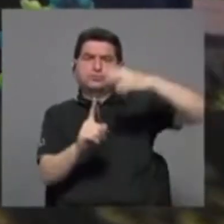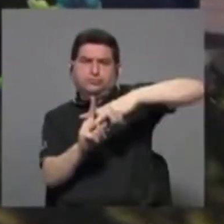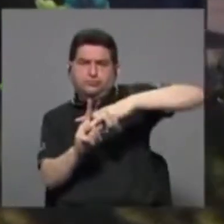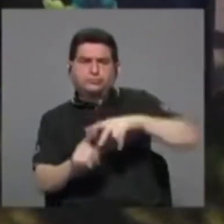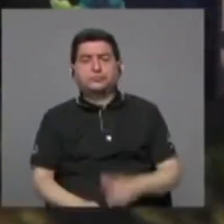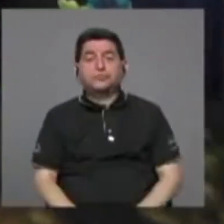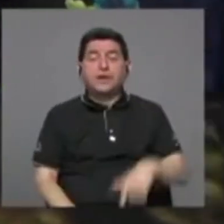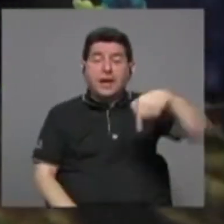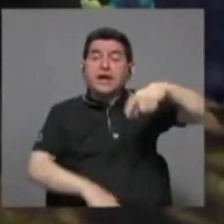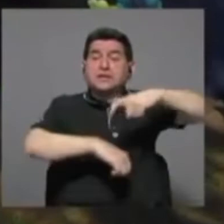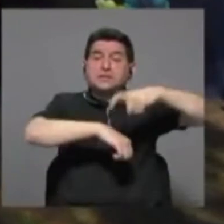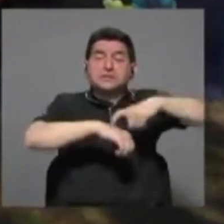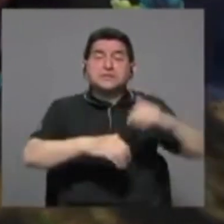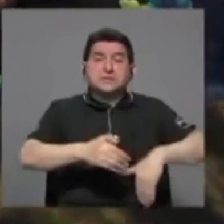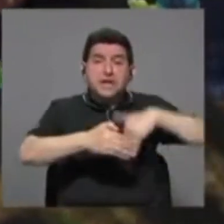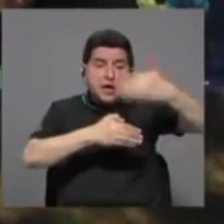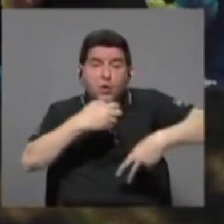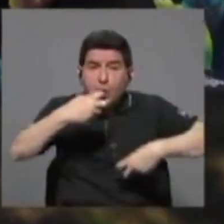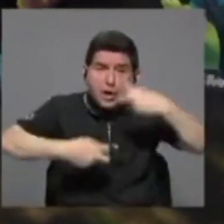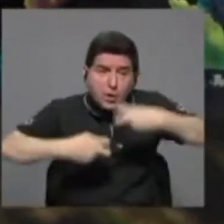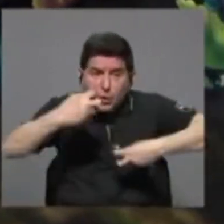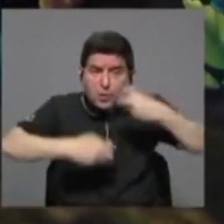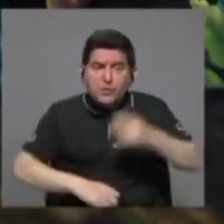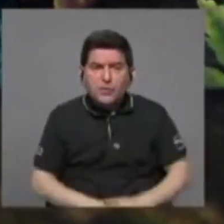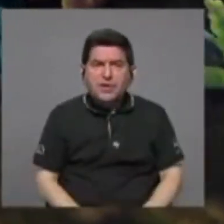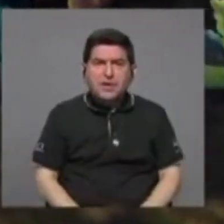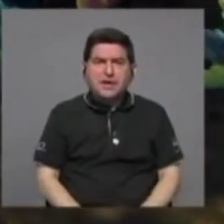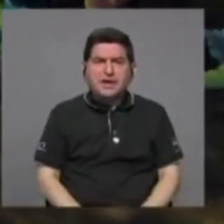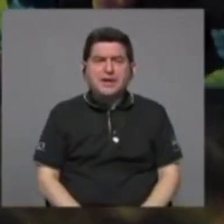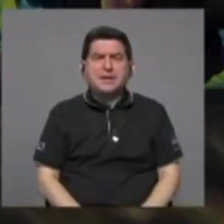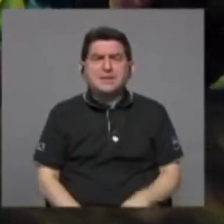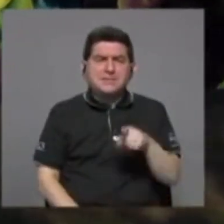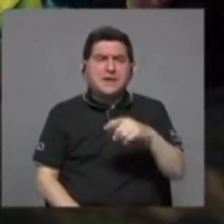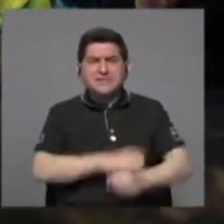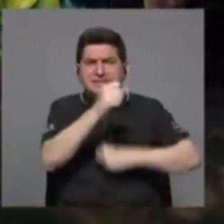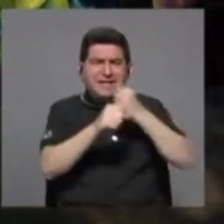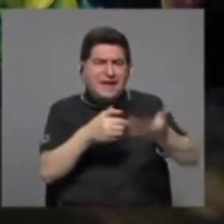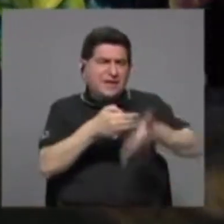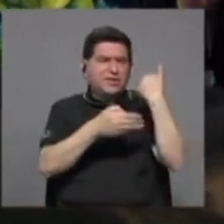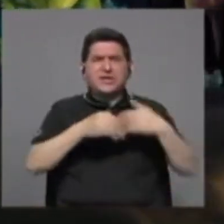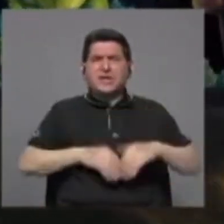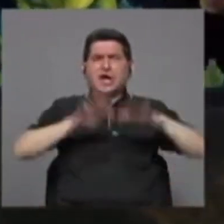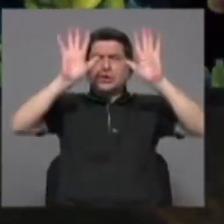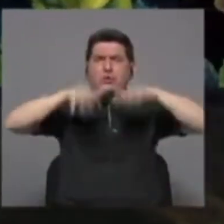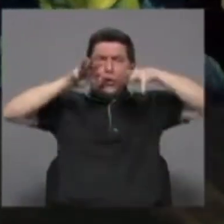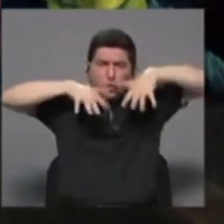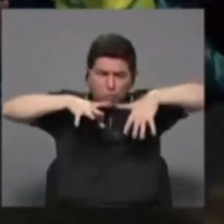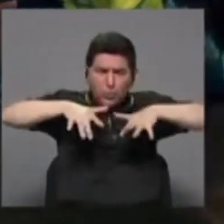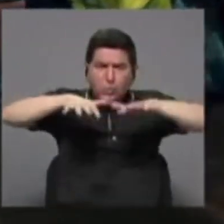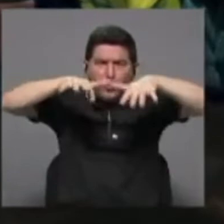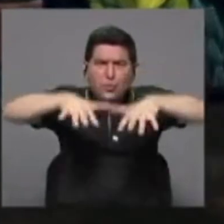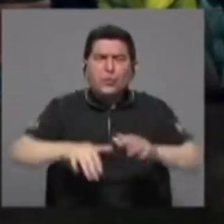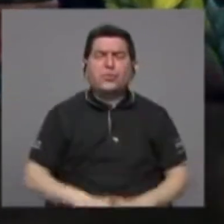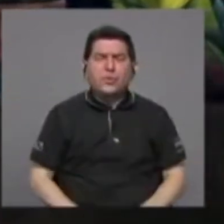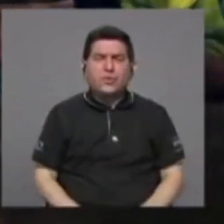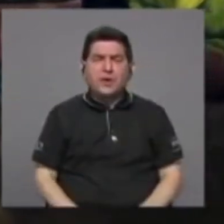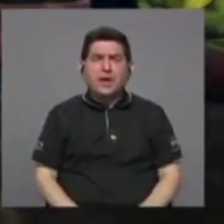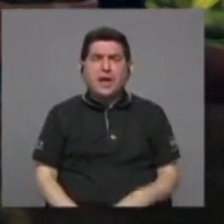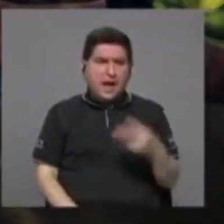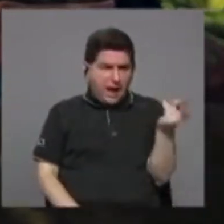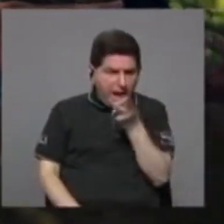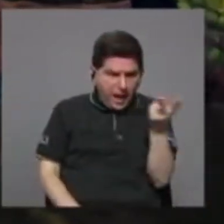Y hoy en día, después de los problemas de indignaciones el año pasado, el sede Atlántico y CATIE está